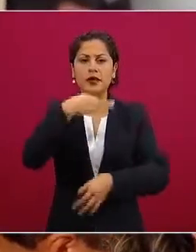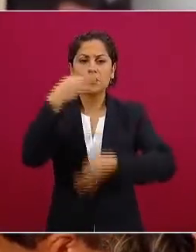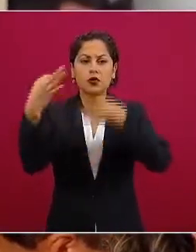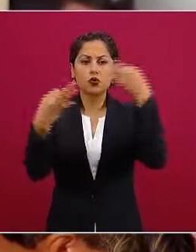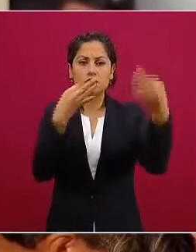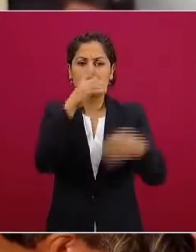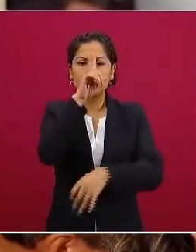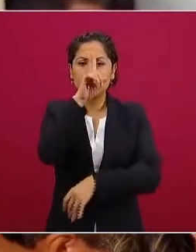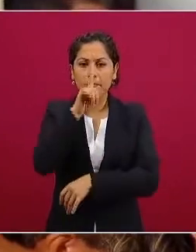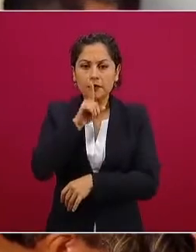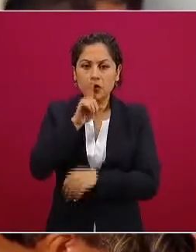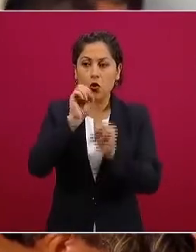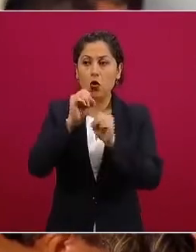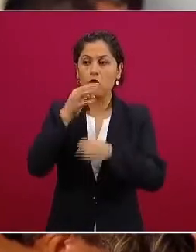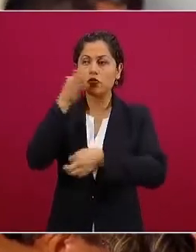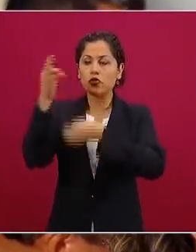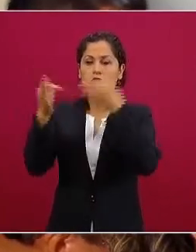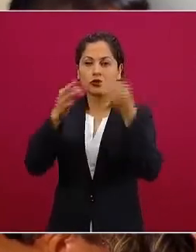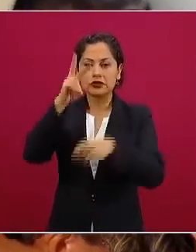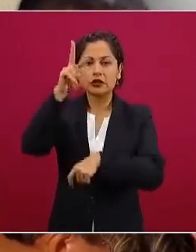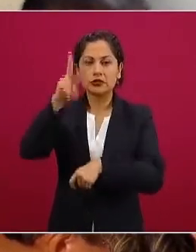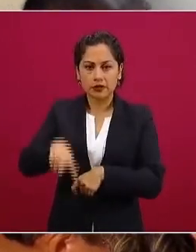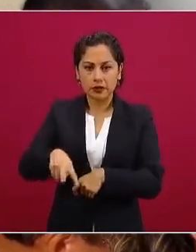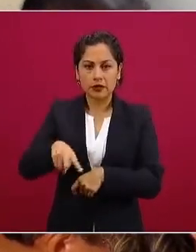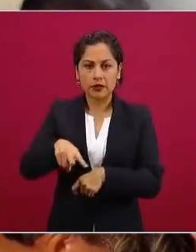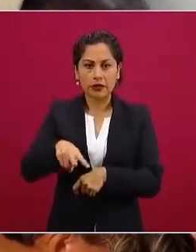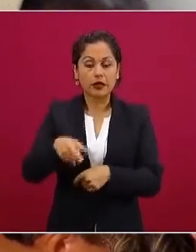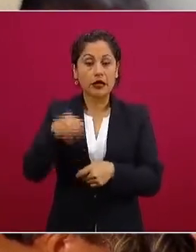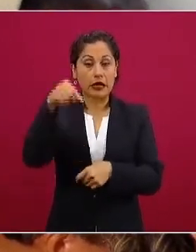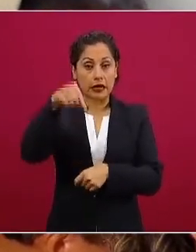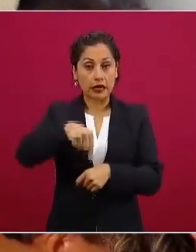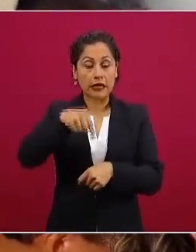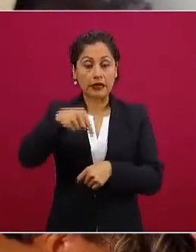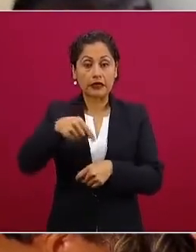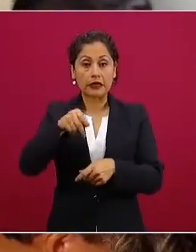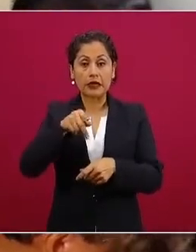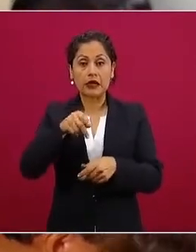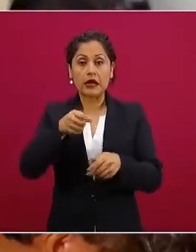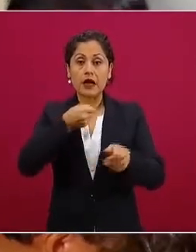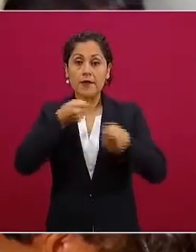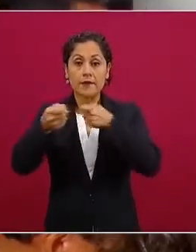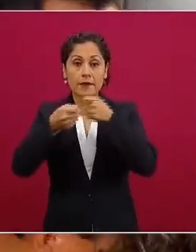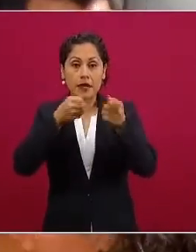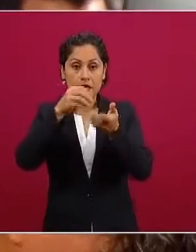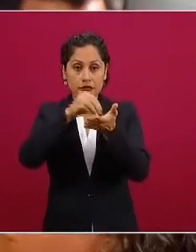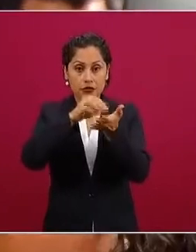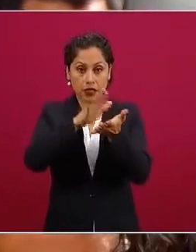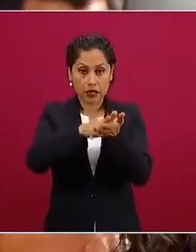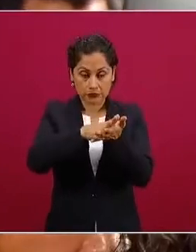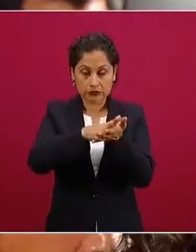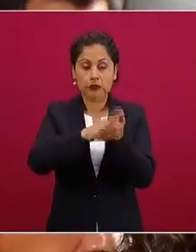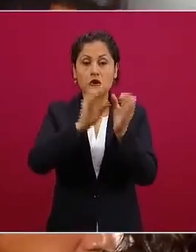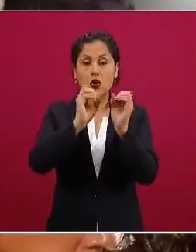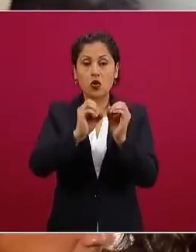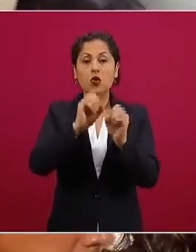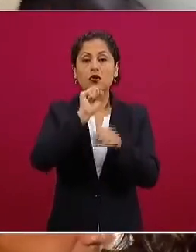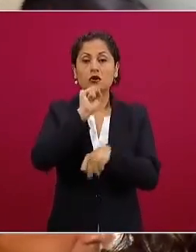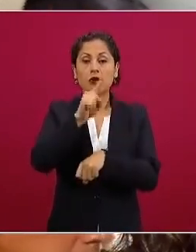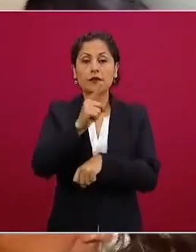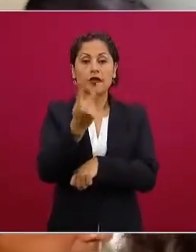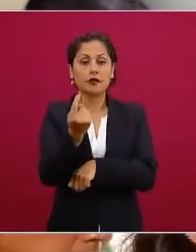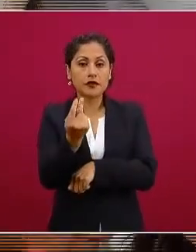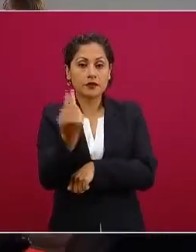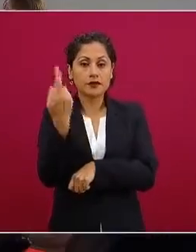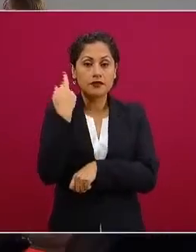verdaderas tanto en la prensa escrita tanto en la radio y la televisión si pudiera ser viable esa sería mi